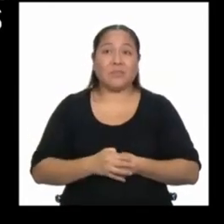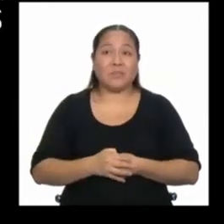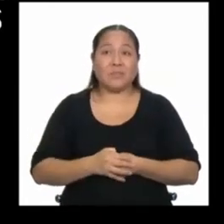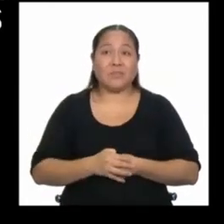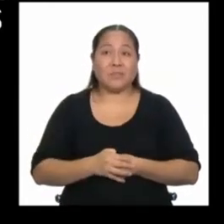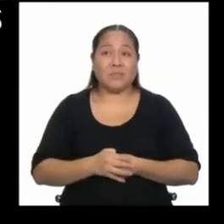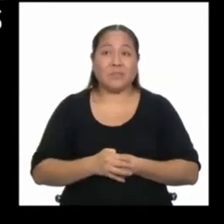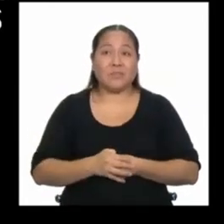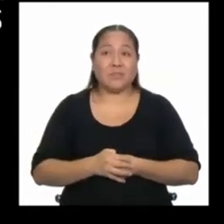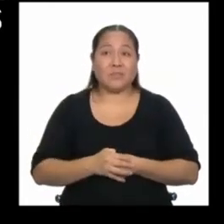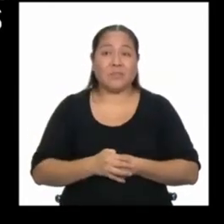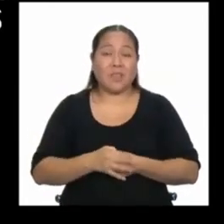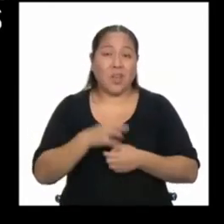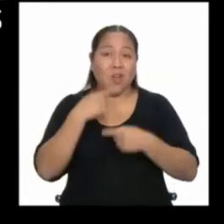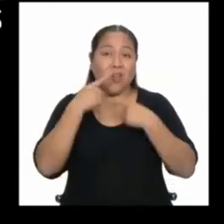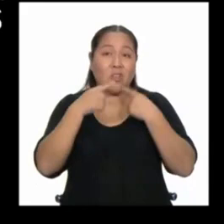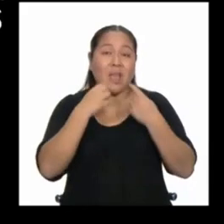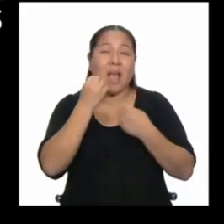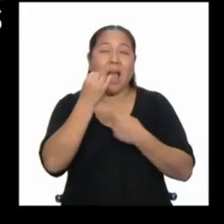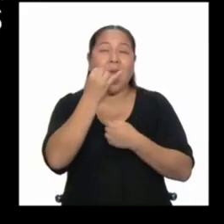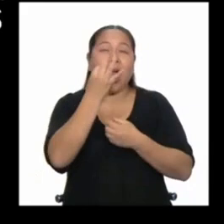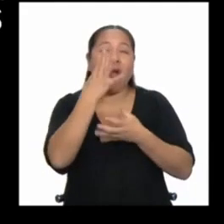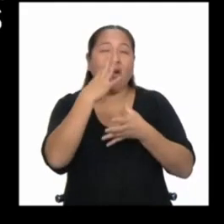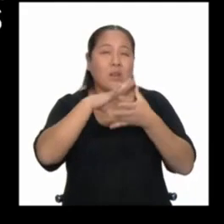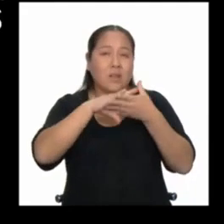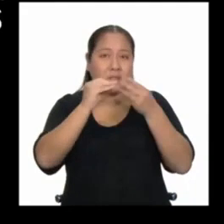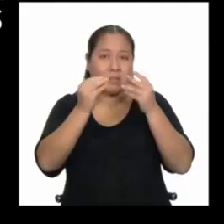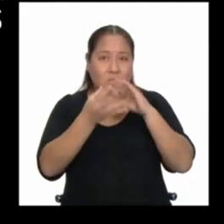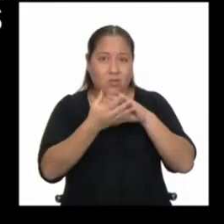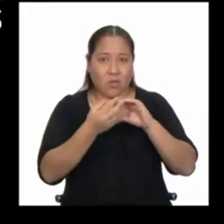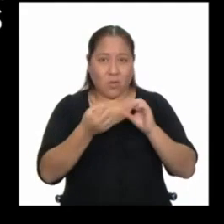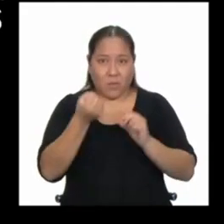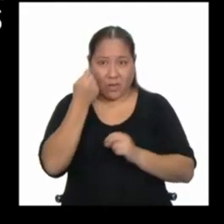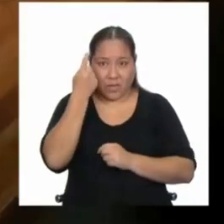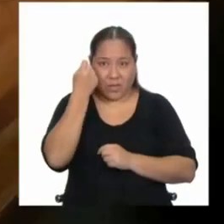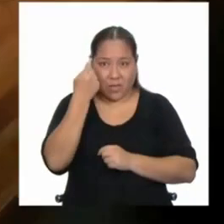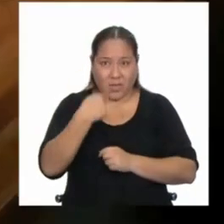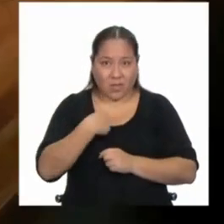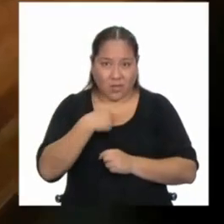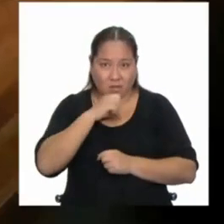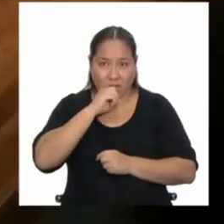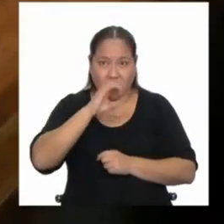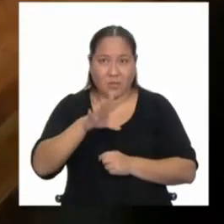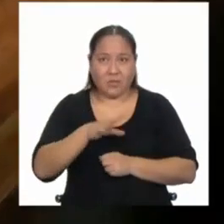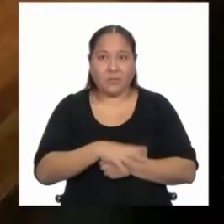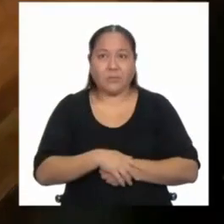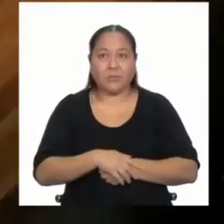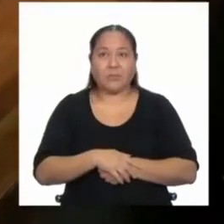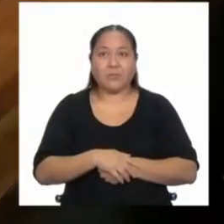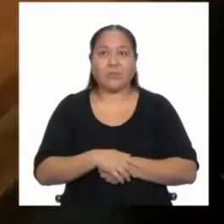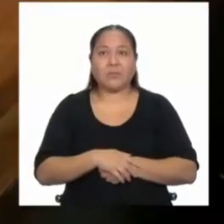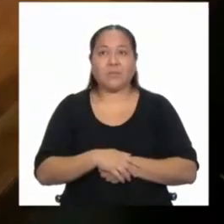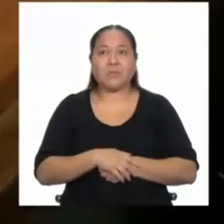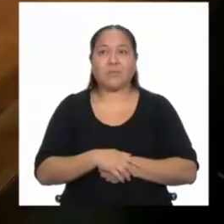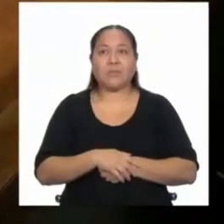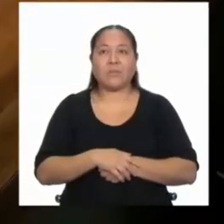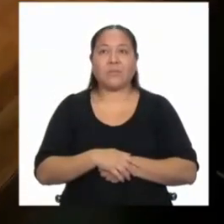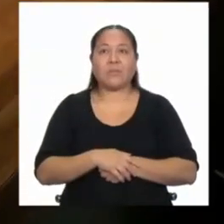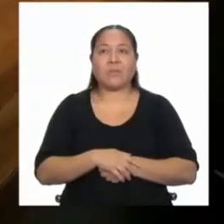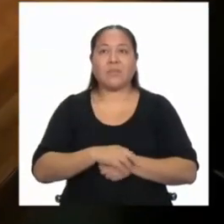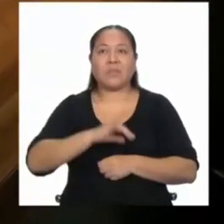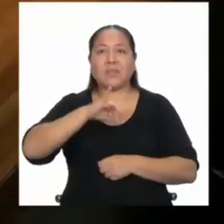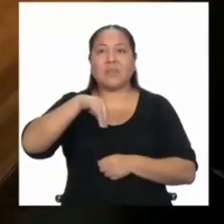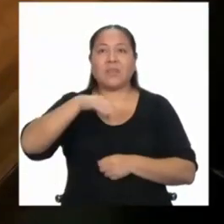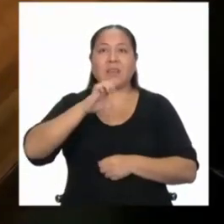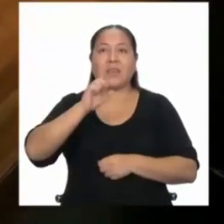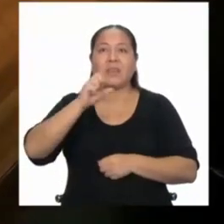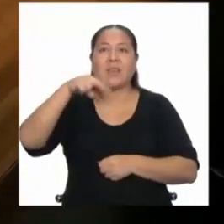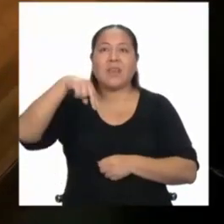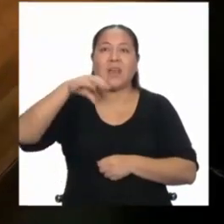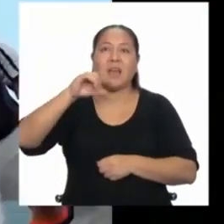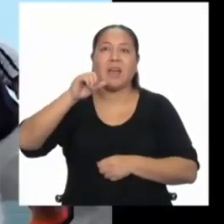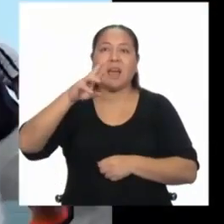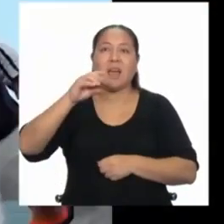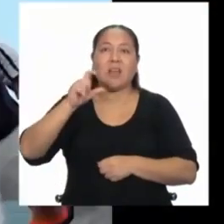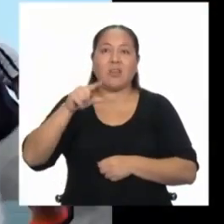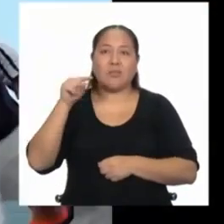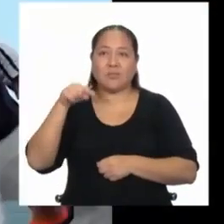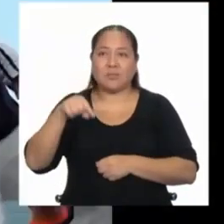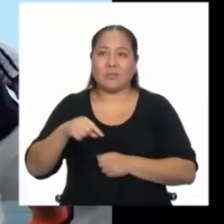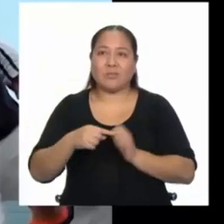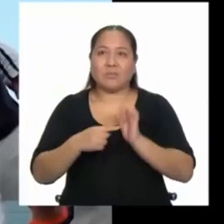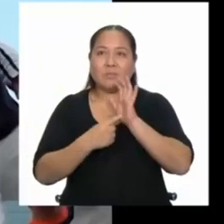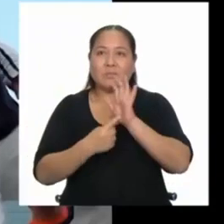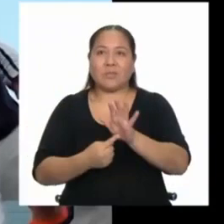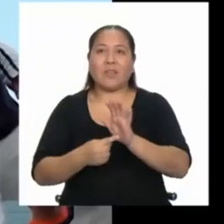Y quiero contarles solo algunas historias para que me entiendan de lo que estoy hablando. Yancarlo Cano fue de la primera promoción, está en una de presentaciones de Ventanilla.